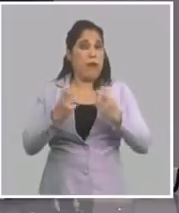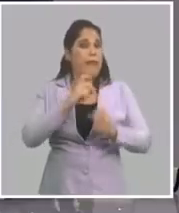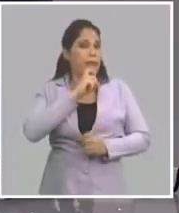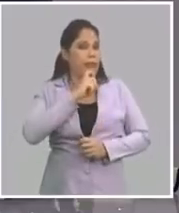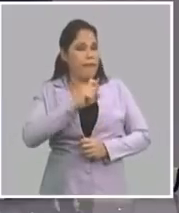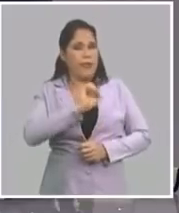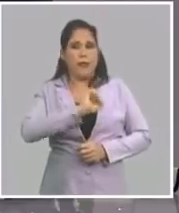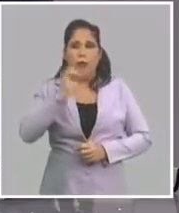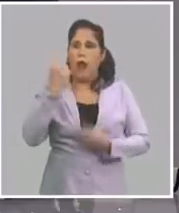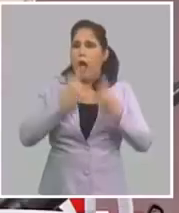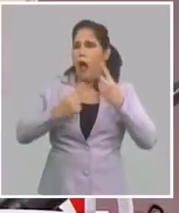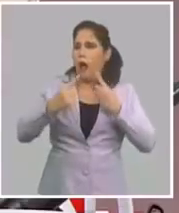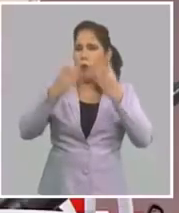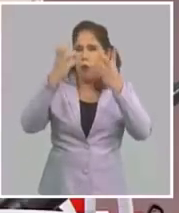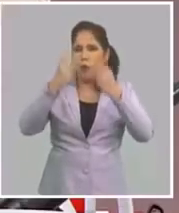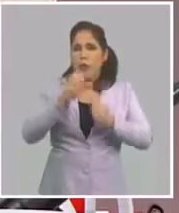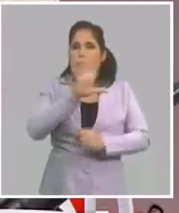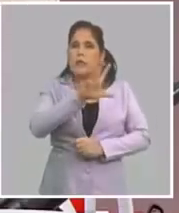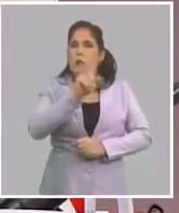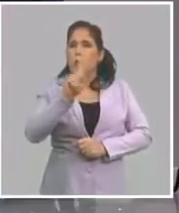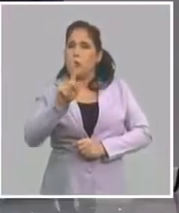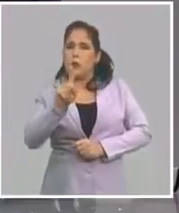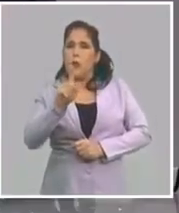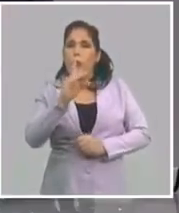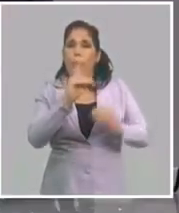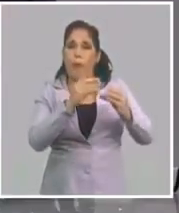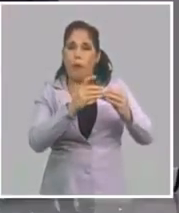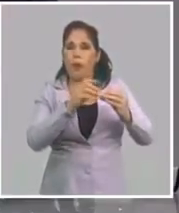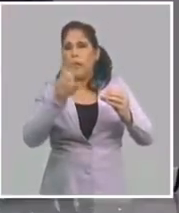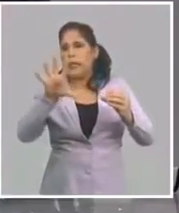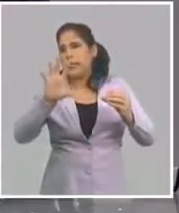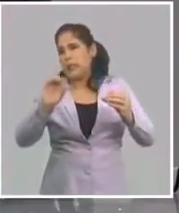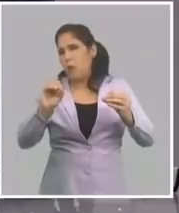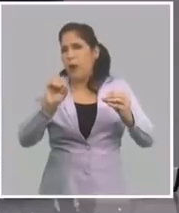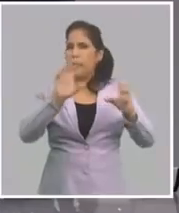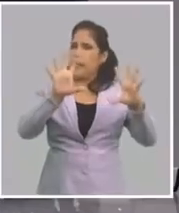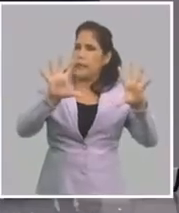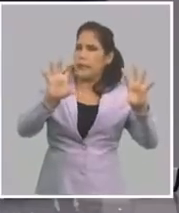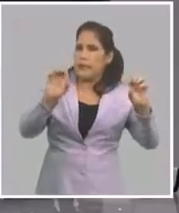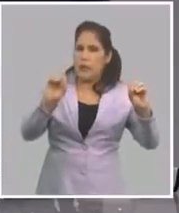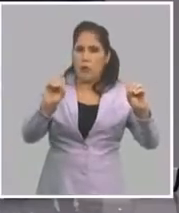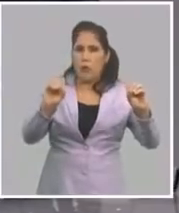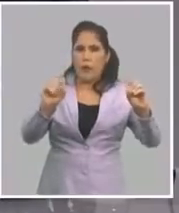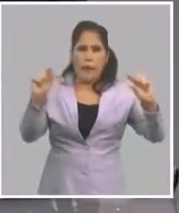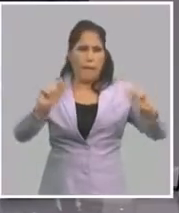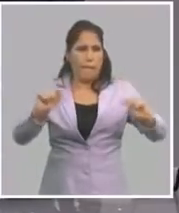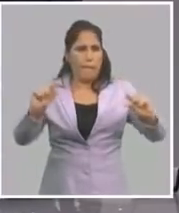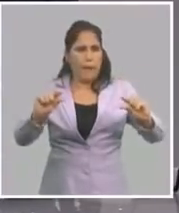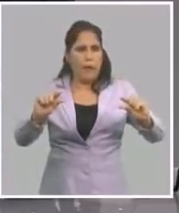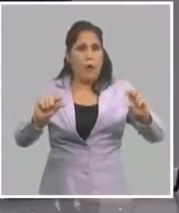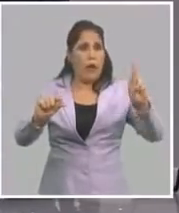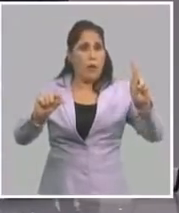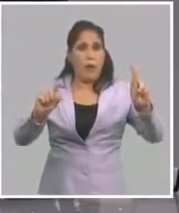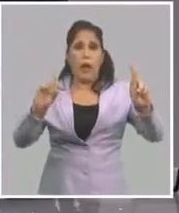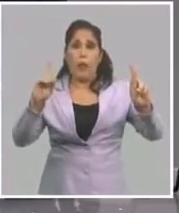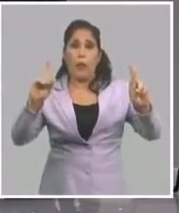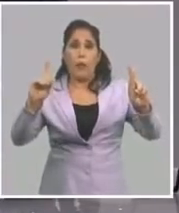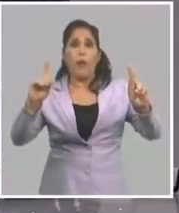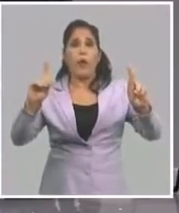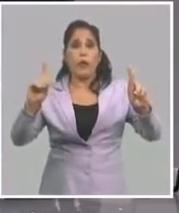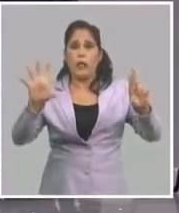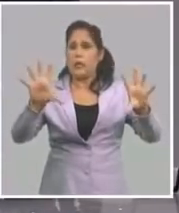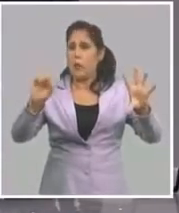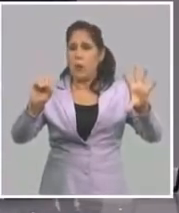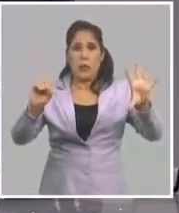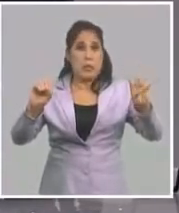lograr. Está bastante complicado. cálculos dan 51 demócratas, 50-50 o menos, pero está muy difícil de lograr.